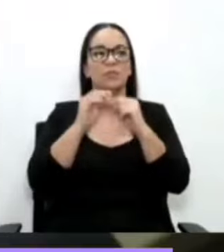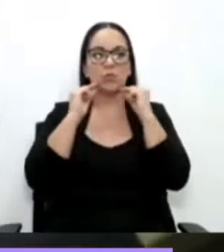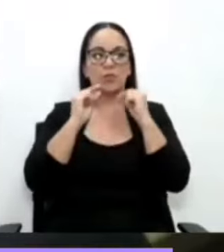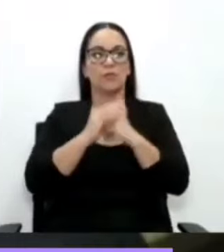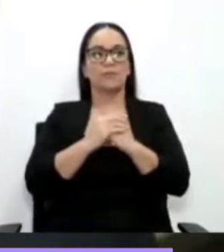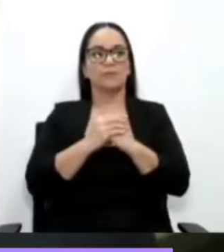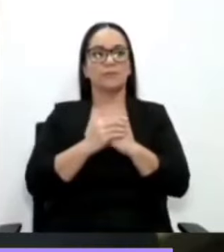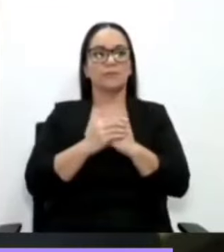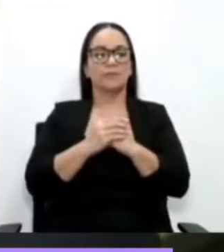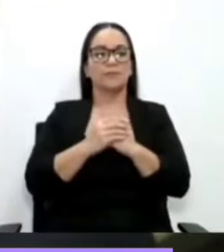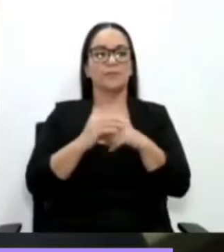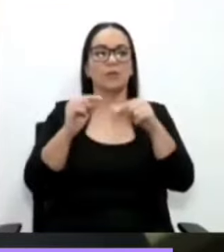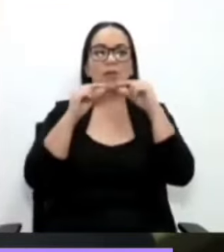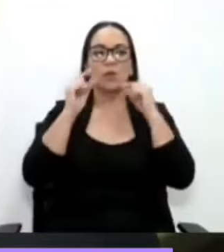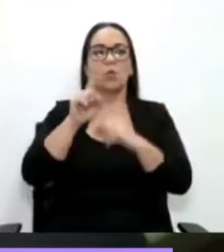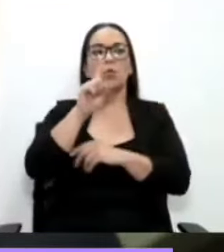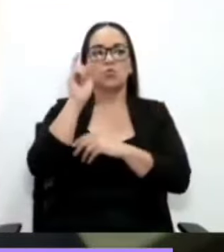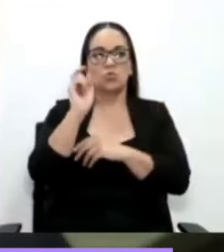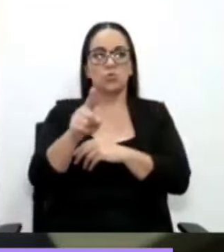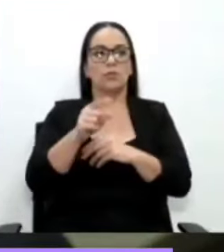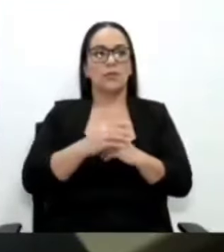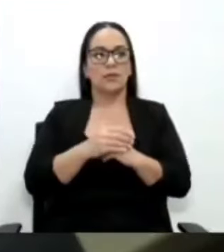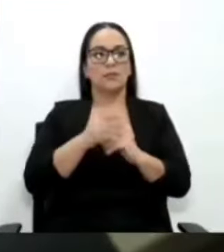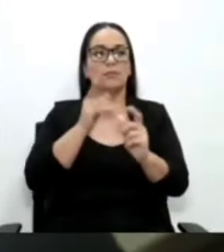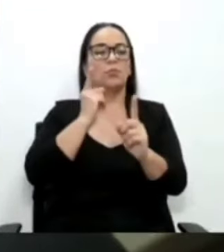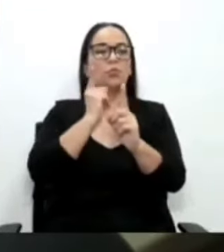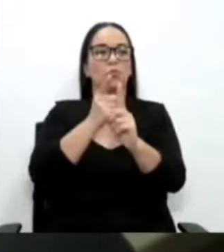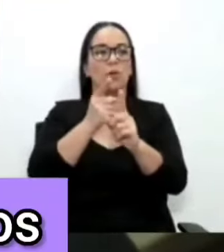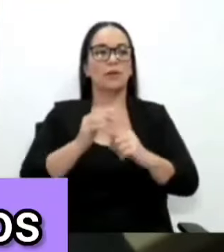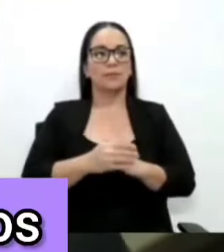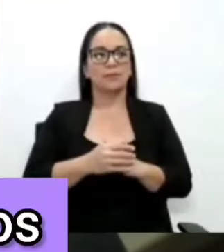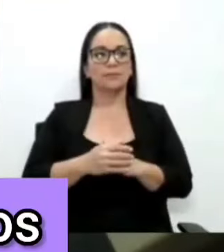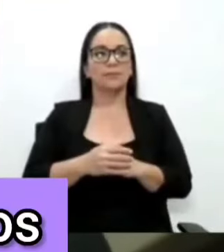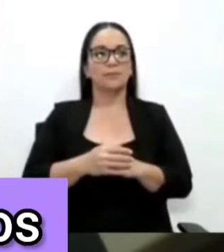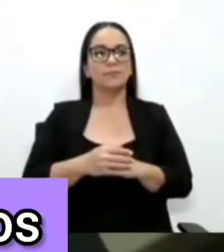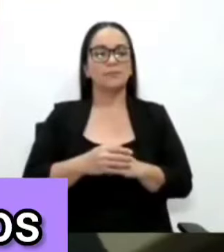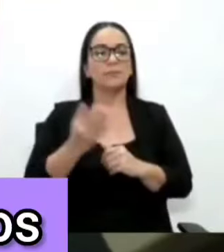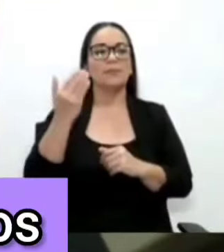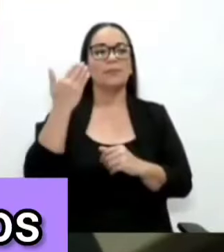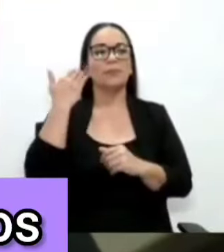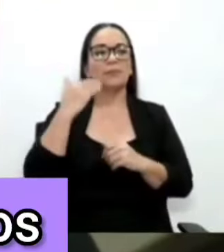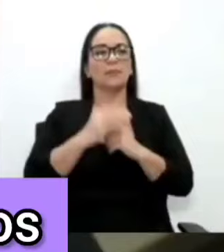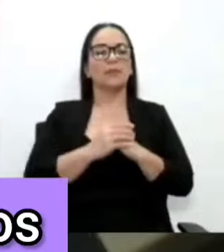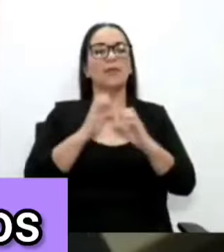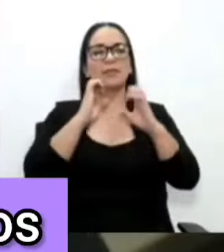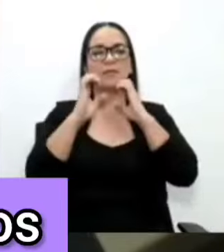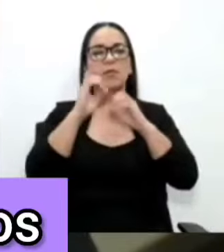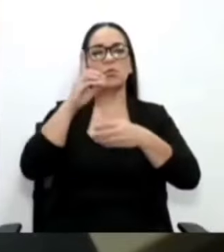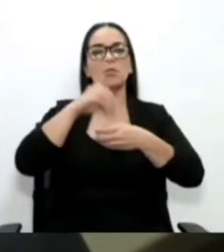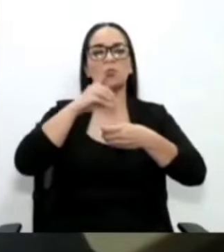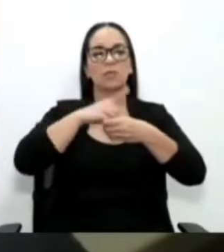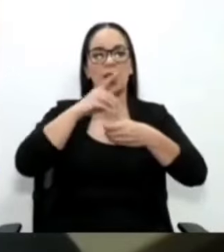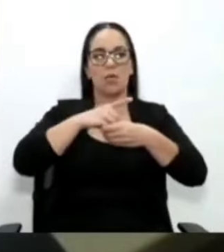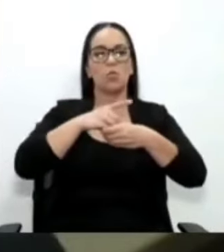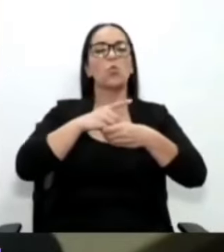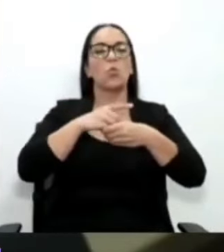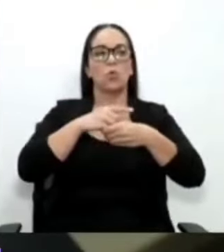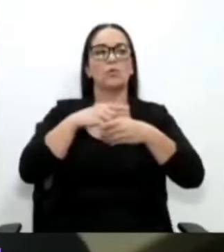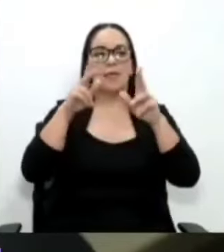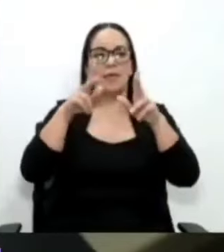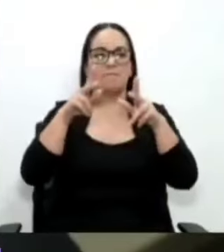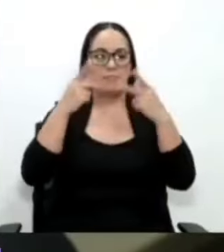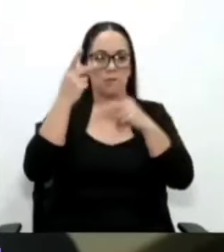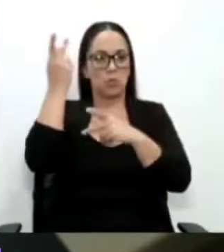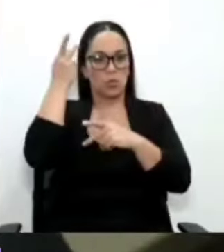Don Rodrigo, una consulta, muy puntualmente, hace unos días entrevisté a algunos diputados del oficialismo y